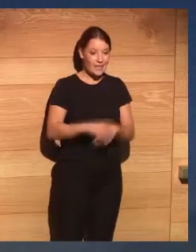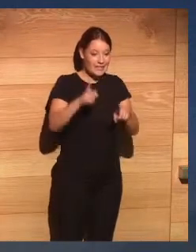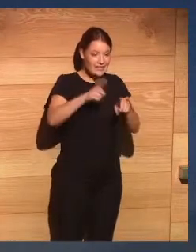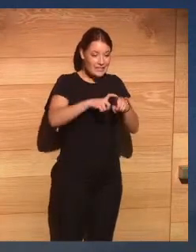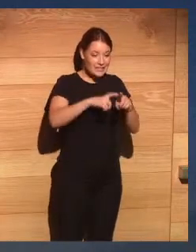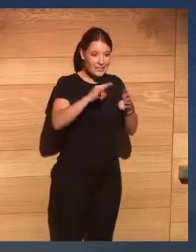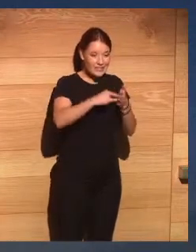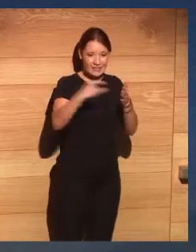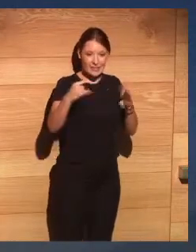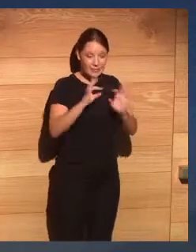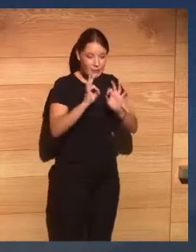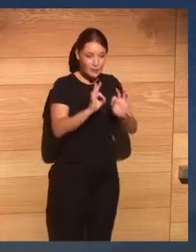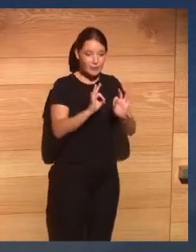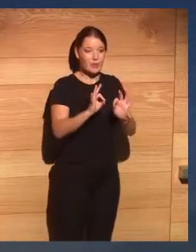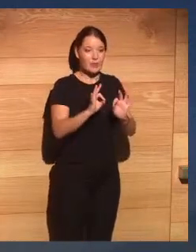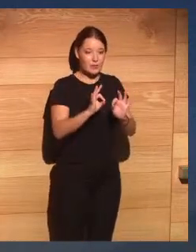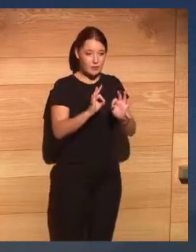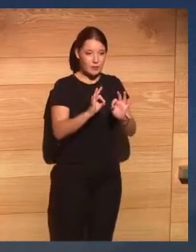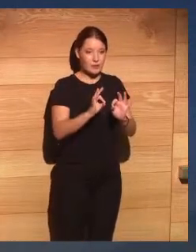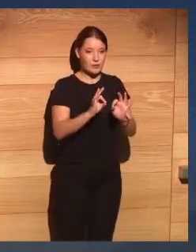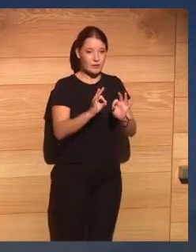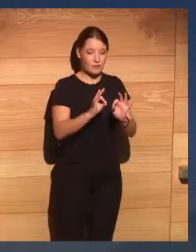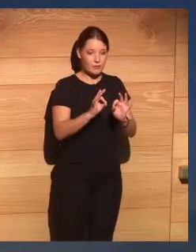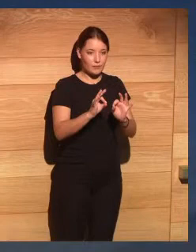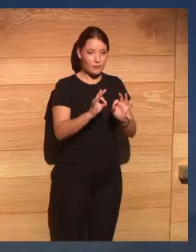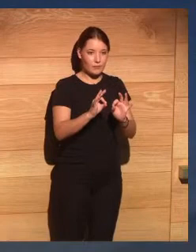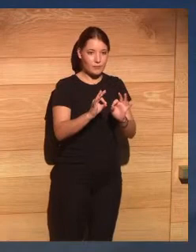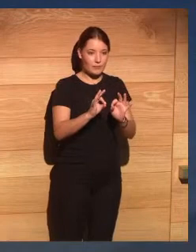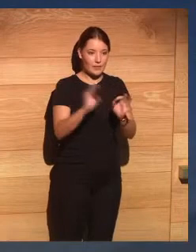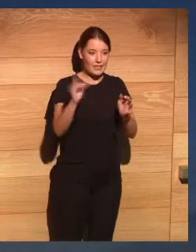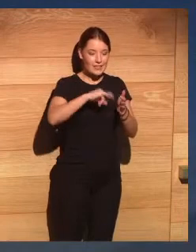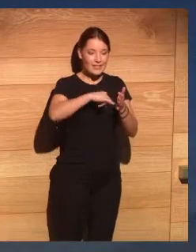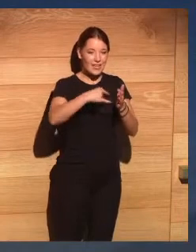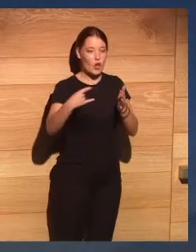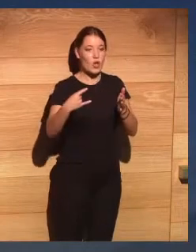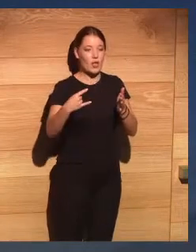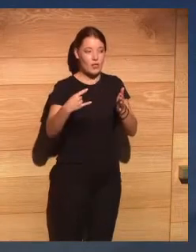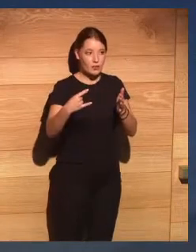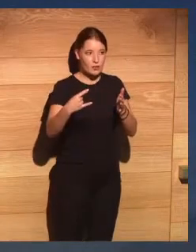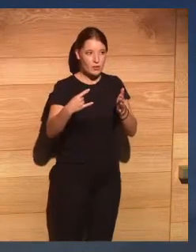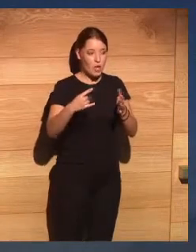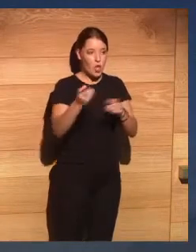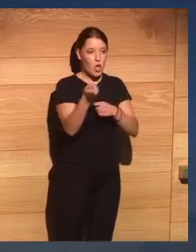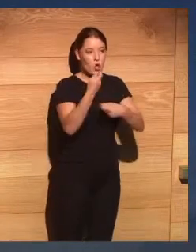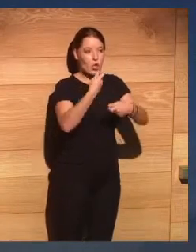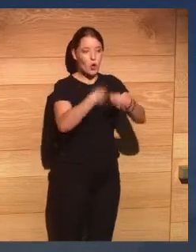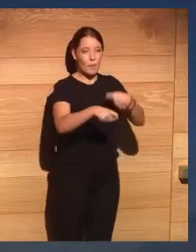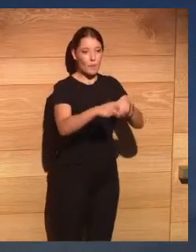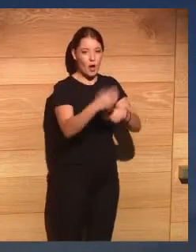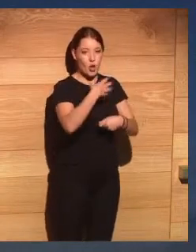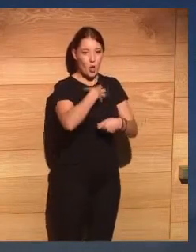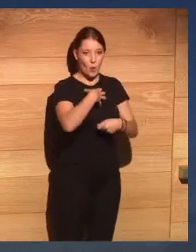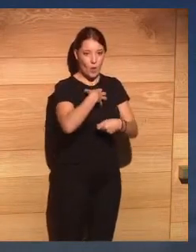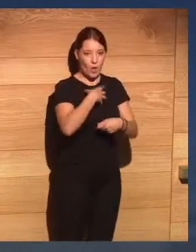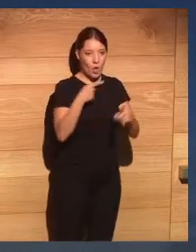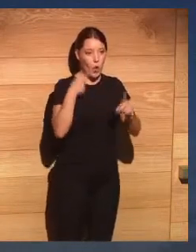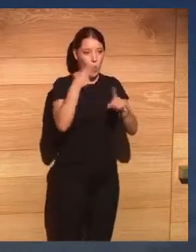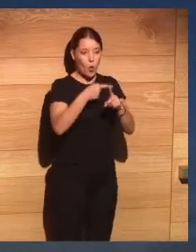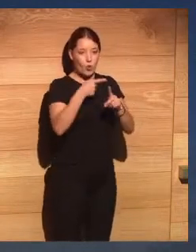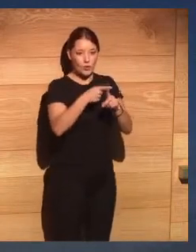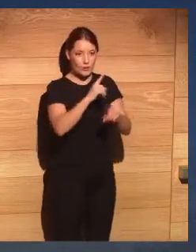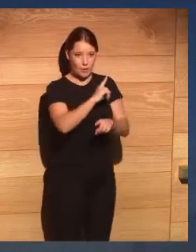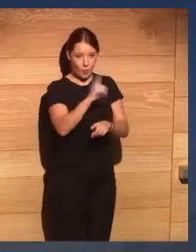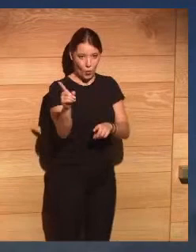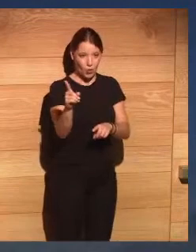tecnologías que son unas tecnologías que no se compran y se usan sino que hay